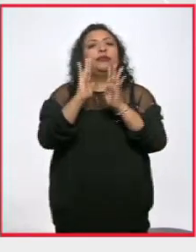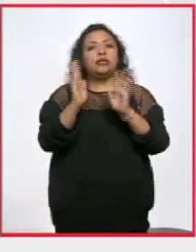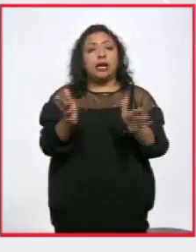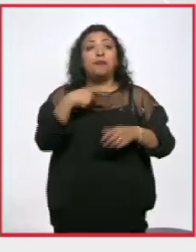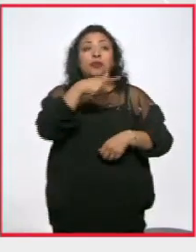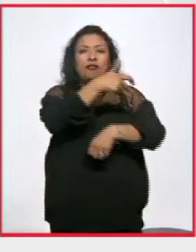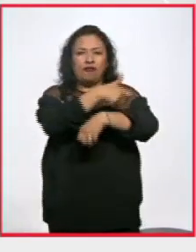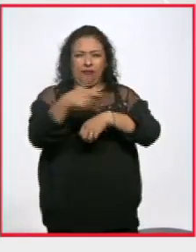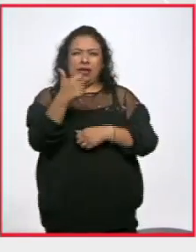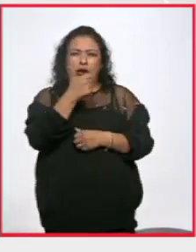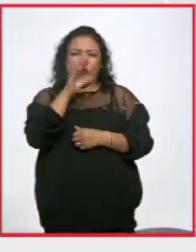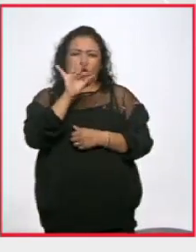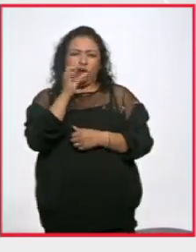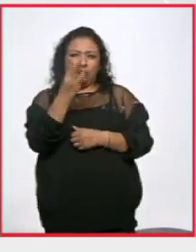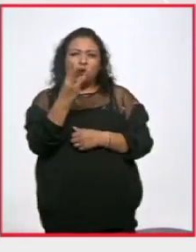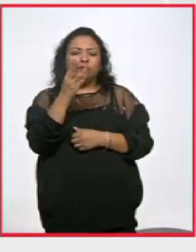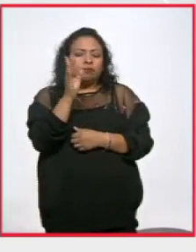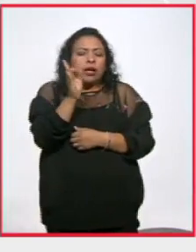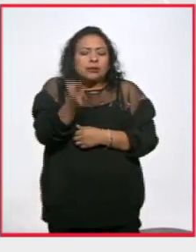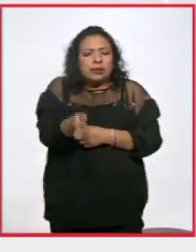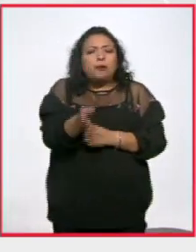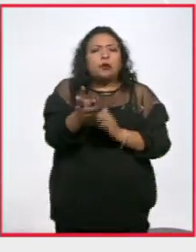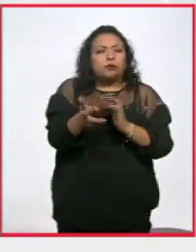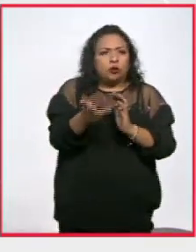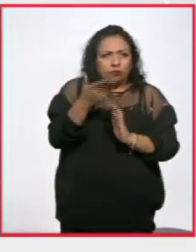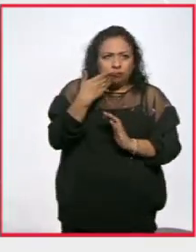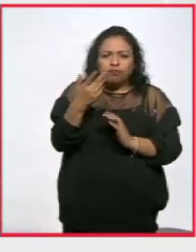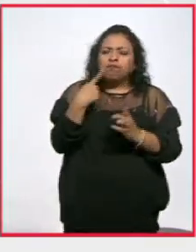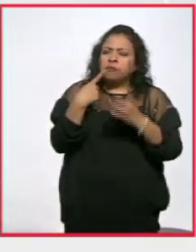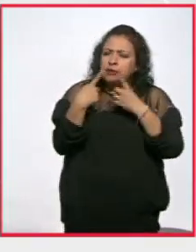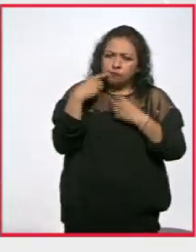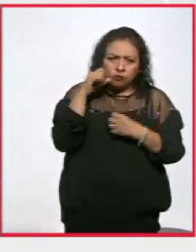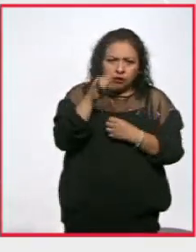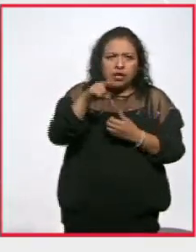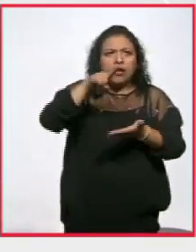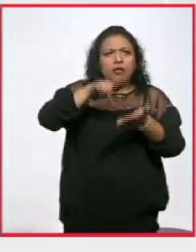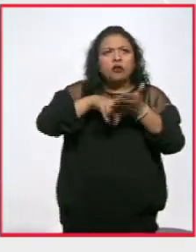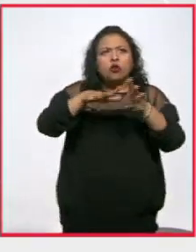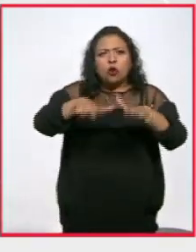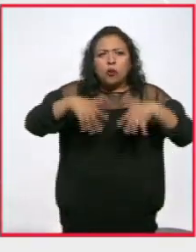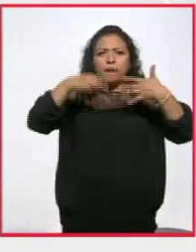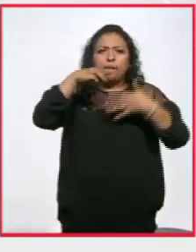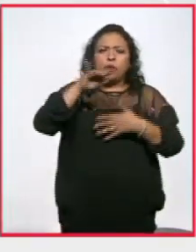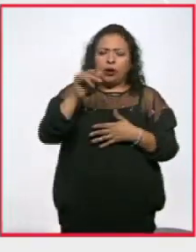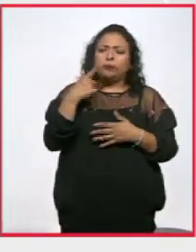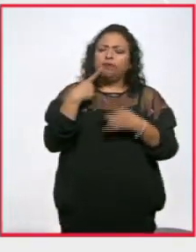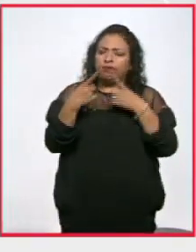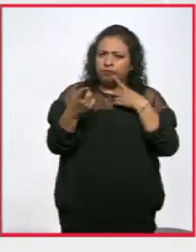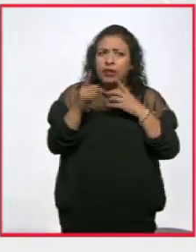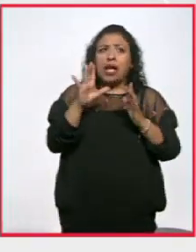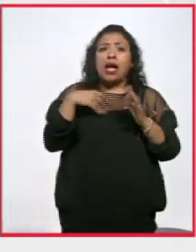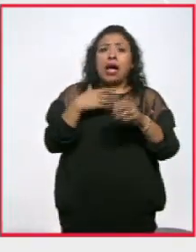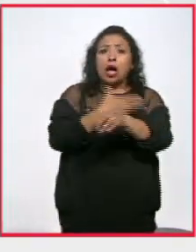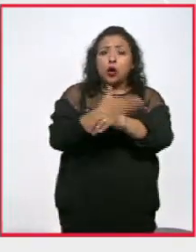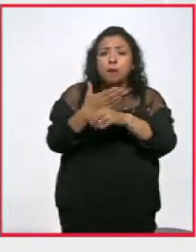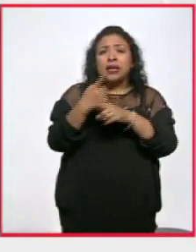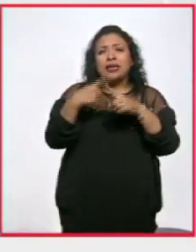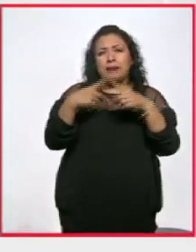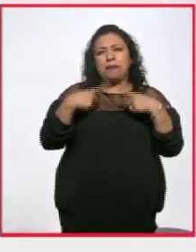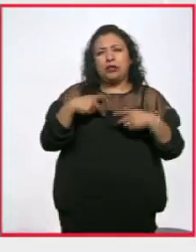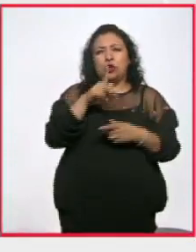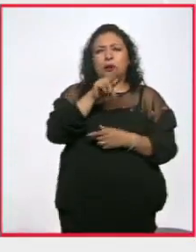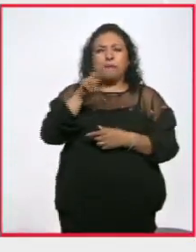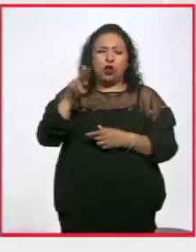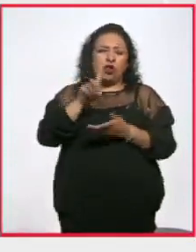Familiares de los 43 accedieron una vez más a entablar un diálogo dentro del espacio del MOAC, acompañados por integrantes del Centro Pro